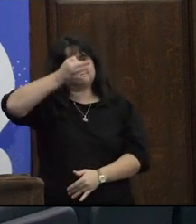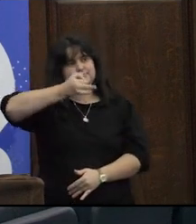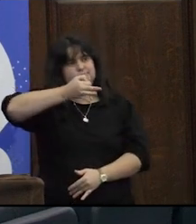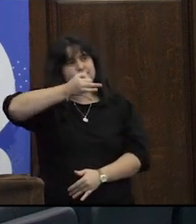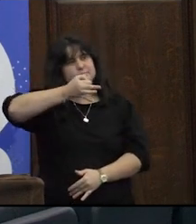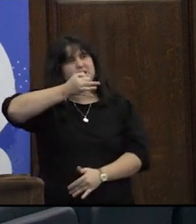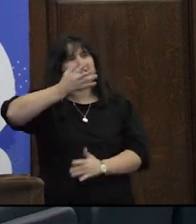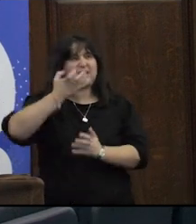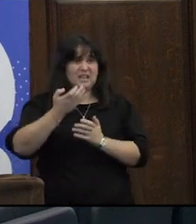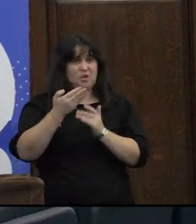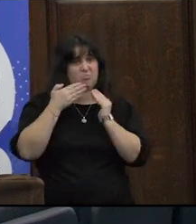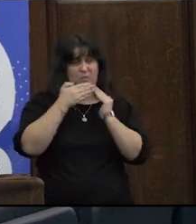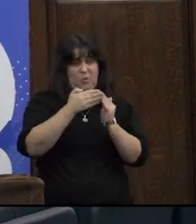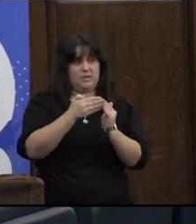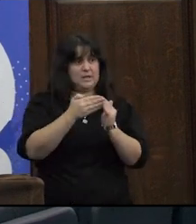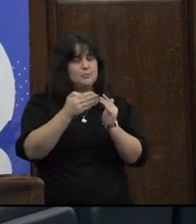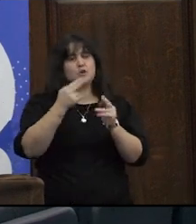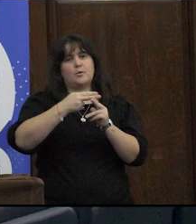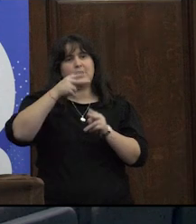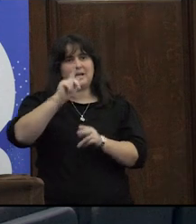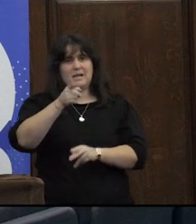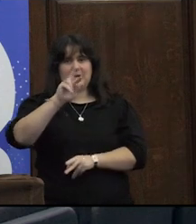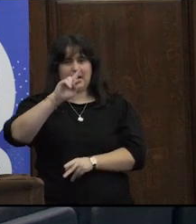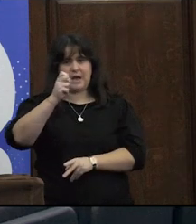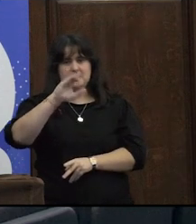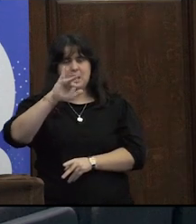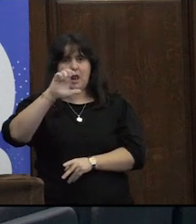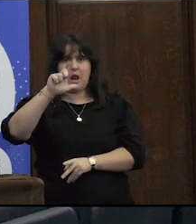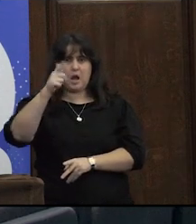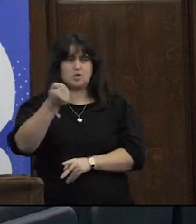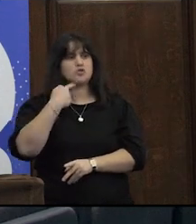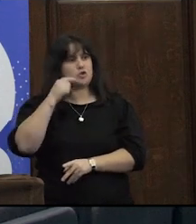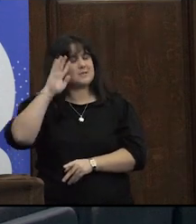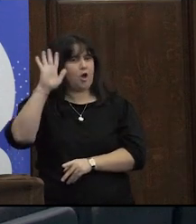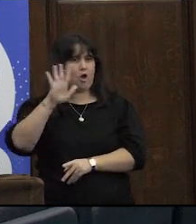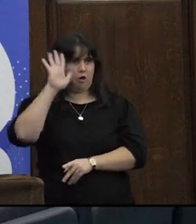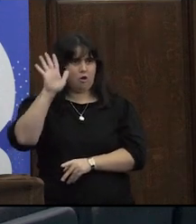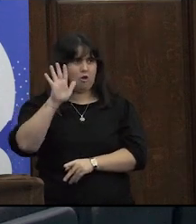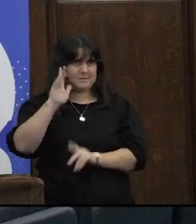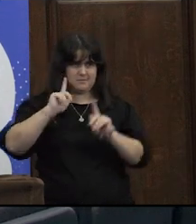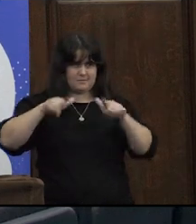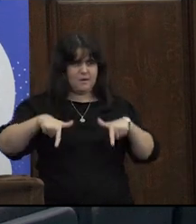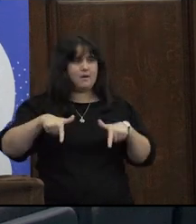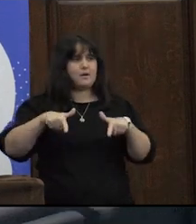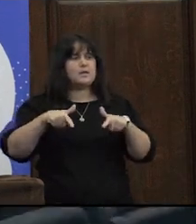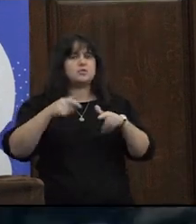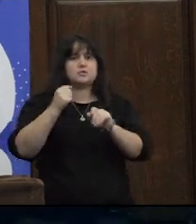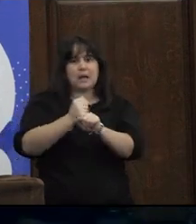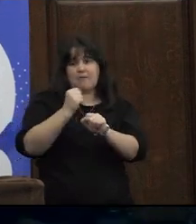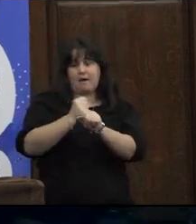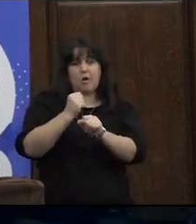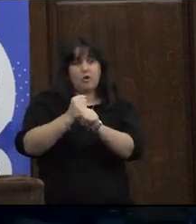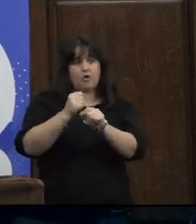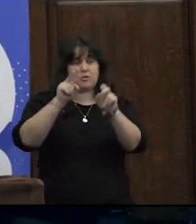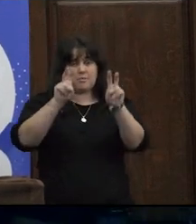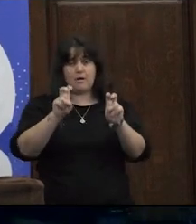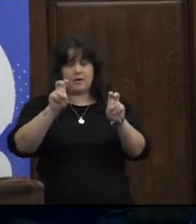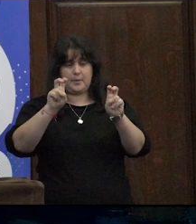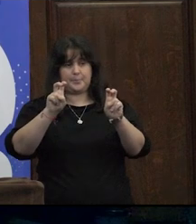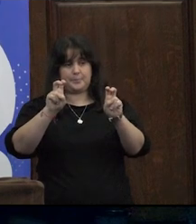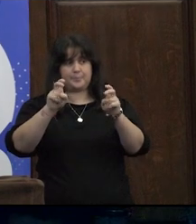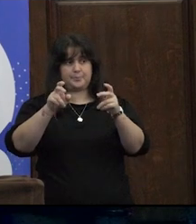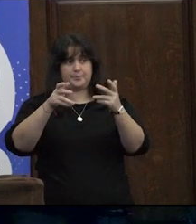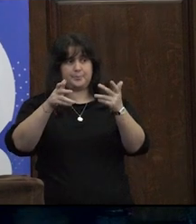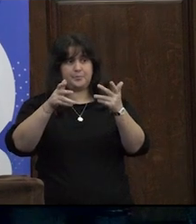y quería hacerle una consulta mi nombre es Graciela yo soy licenciada en psicología y trabajo en el tema